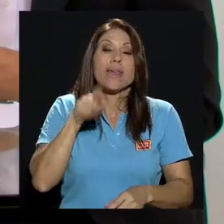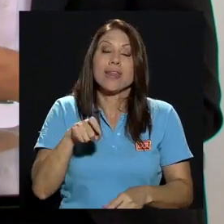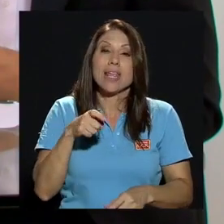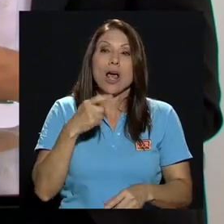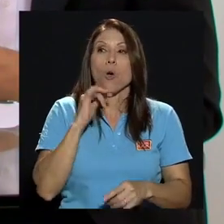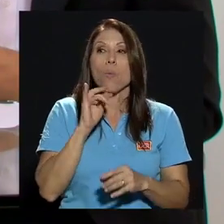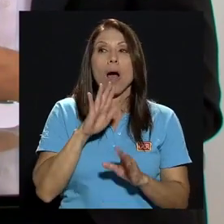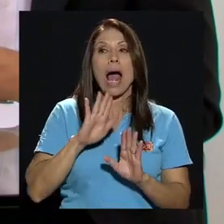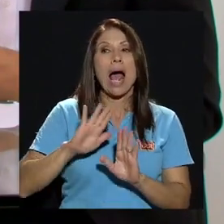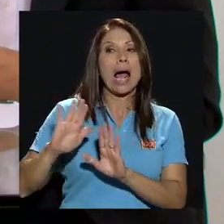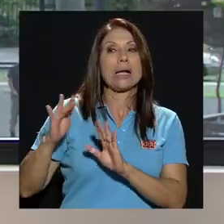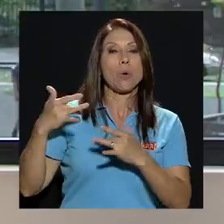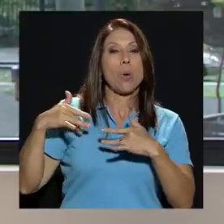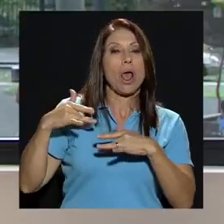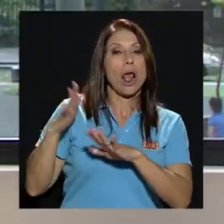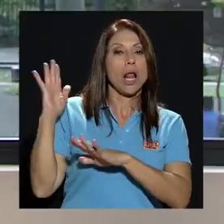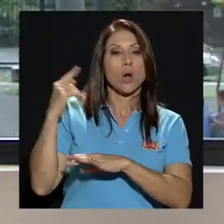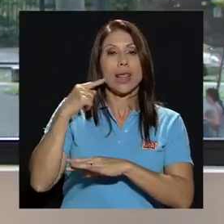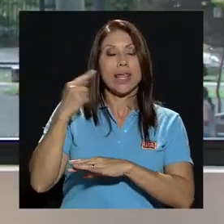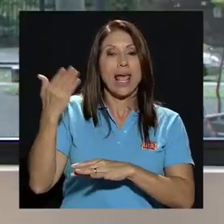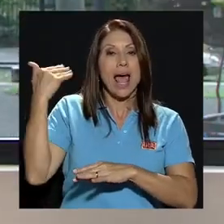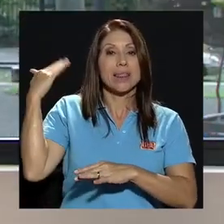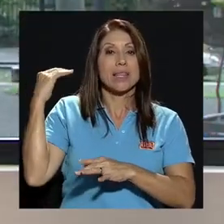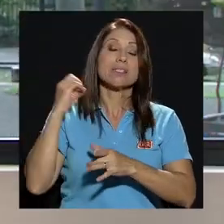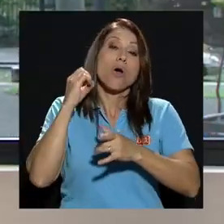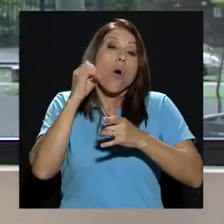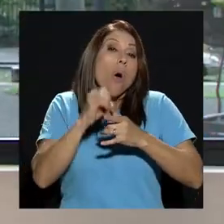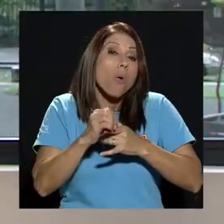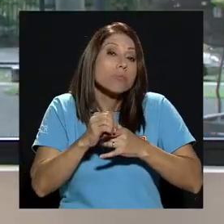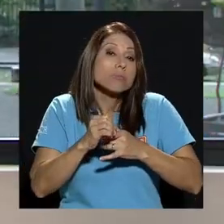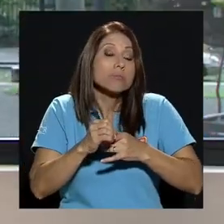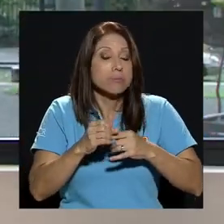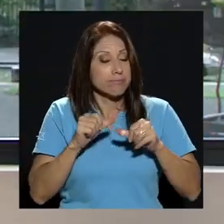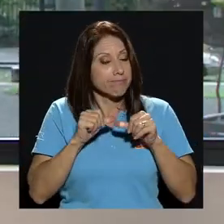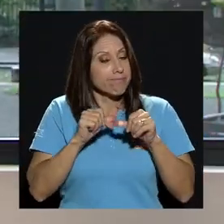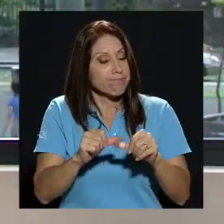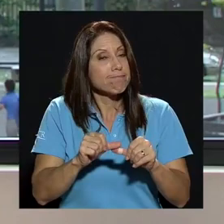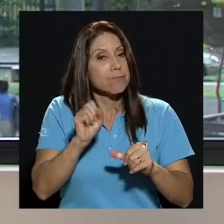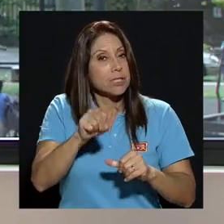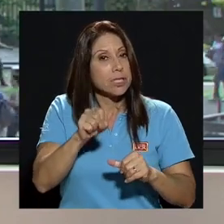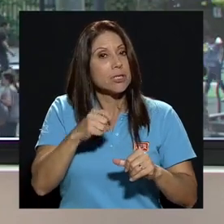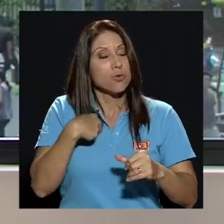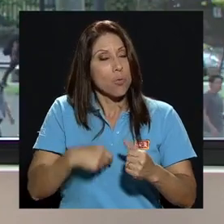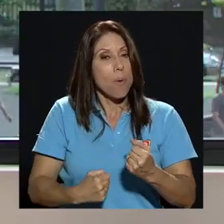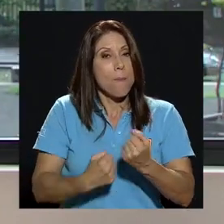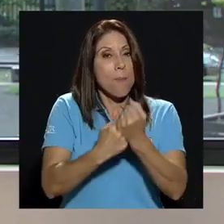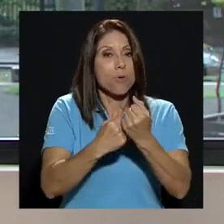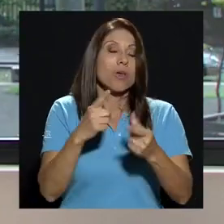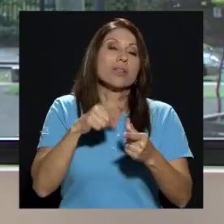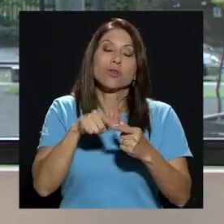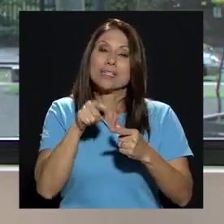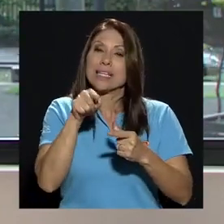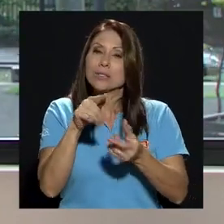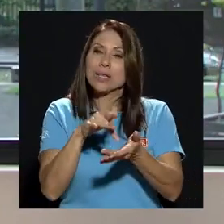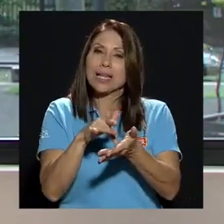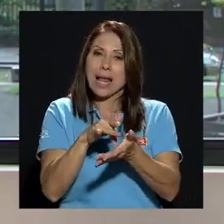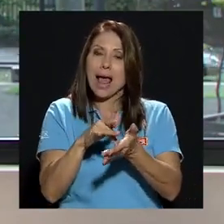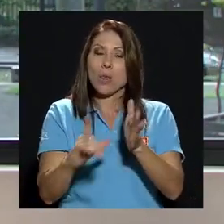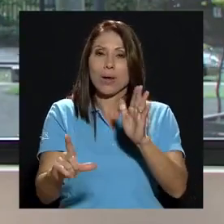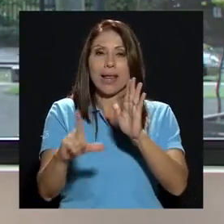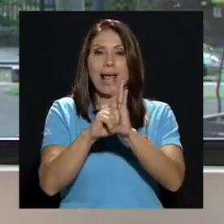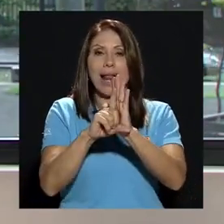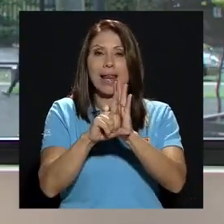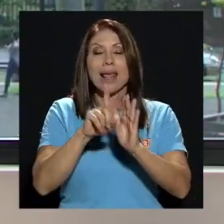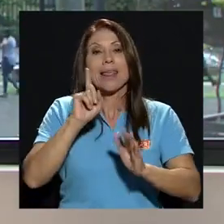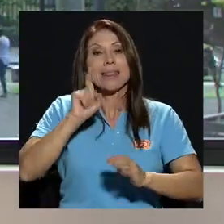caso es un tema de leyes es un tema muy muy delicado y habría que seguir el consejo que dicen los expertos y el consejo que